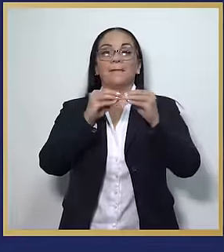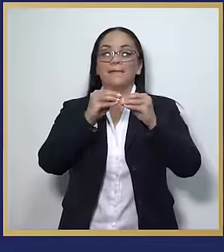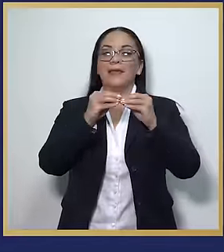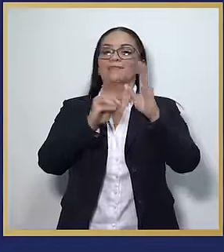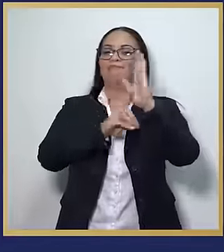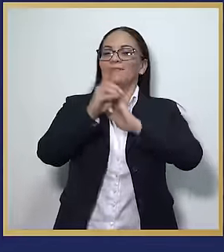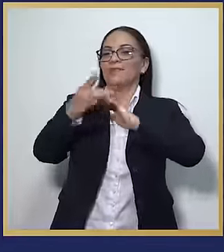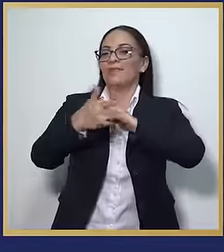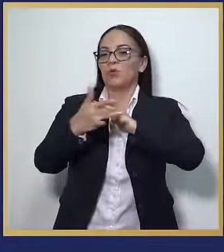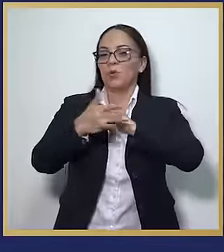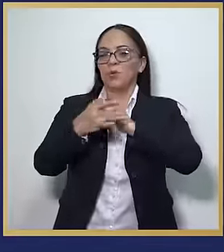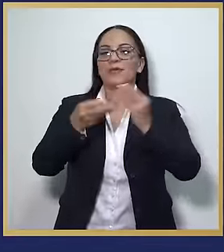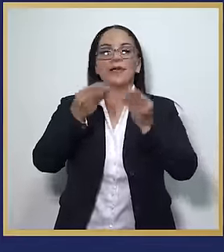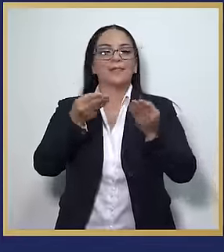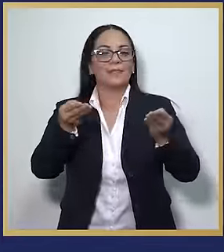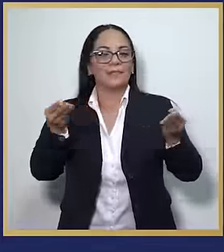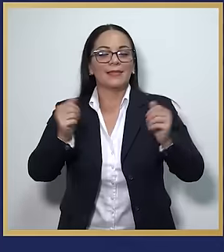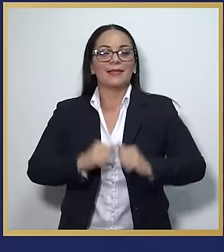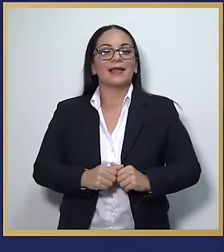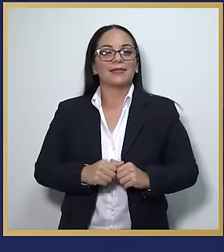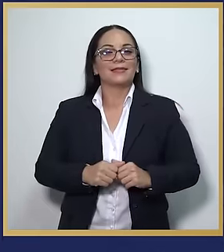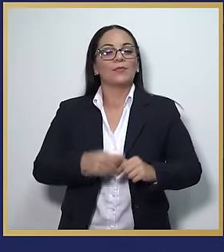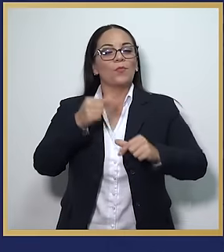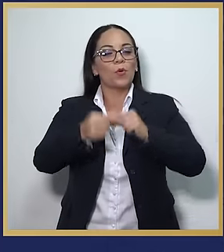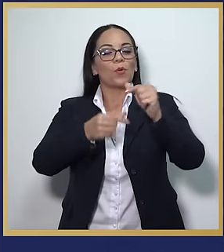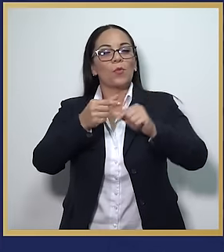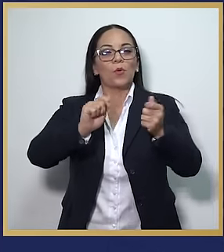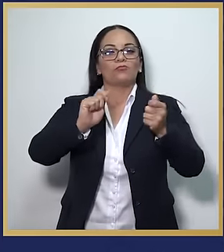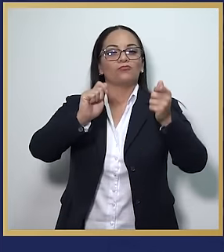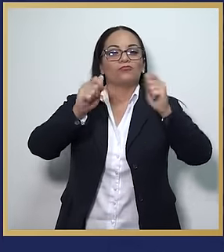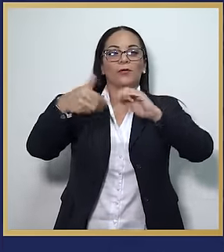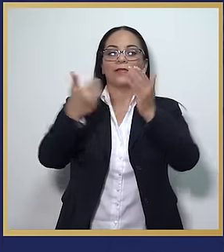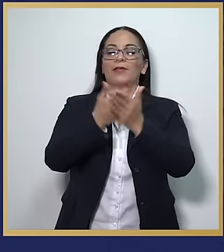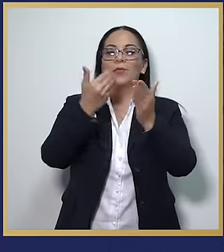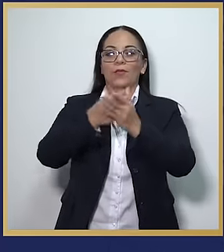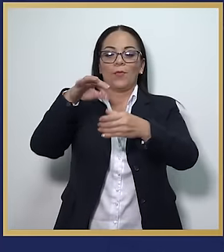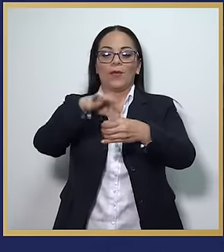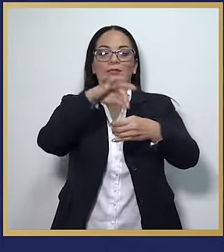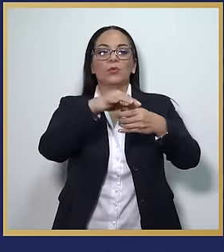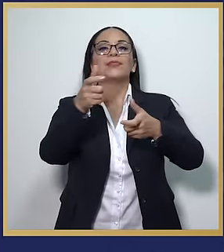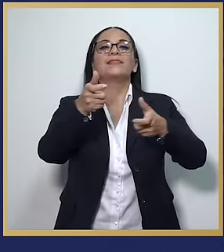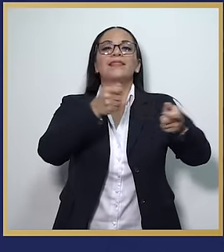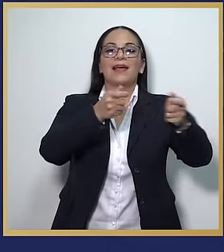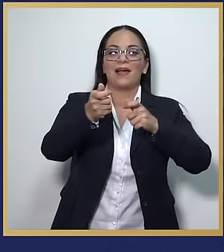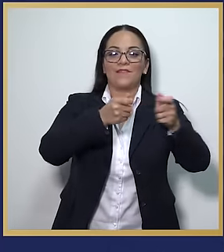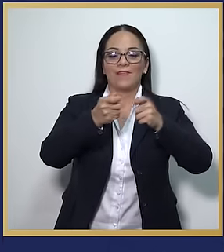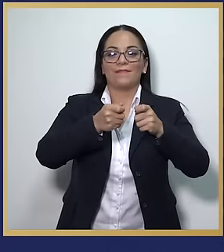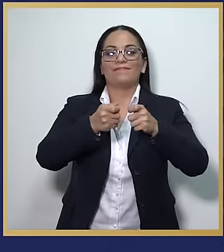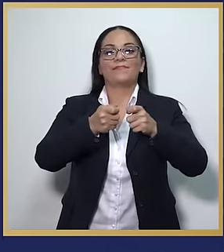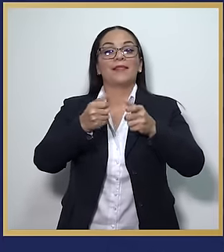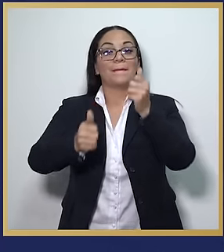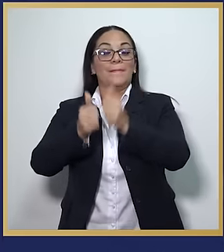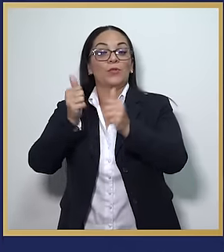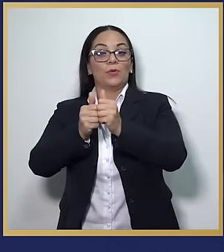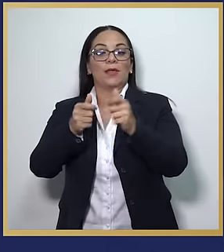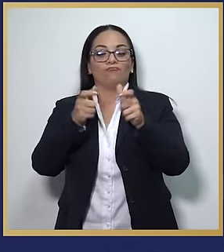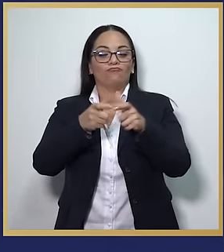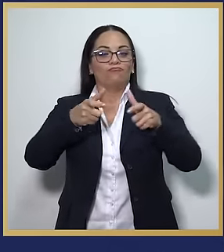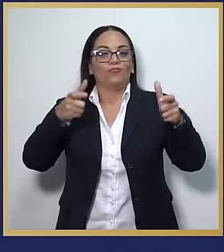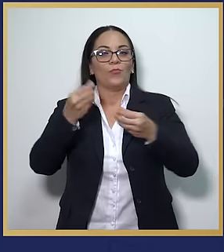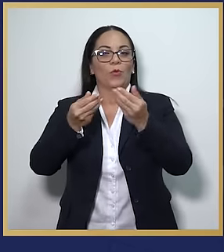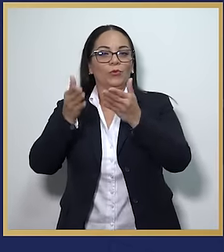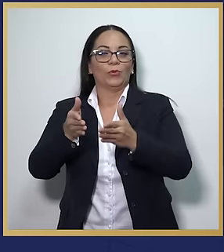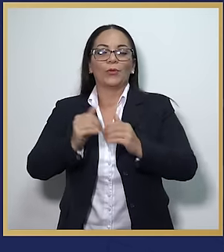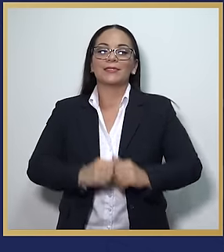tecnología y algunos materiales para ir renovando las plantaciones de café de la mayoría de pequeños y medianos productores.